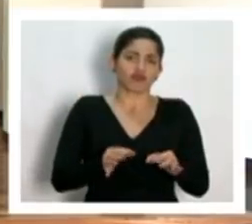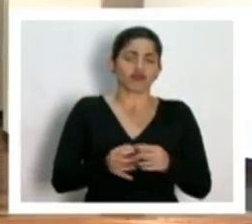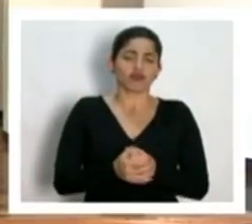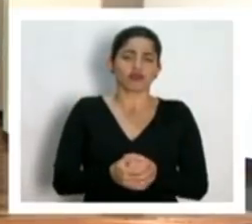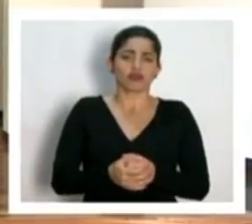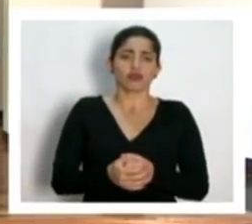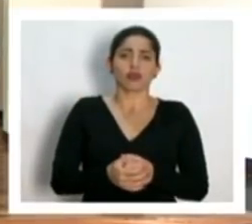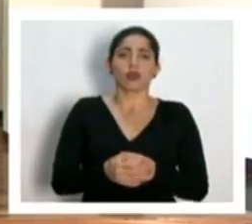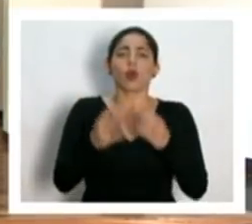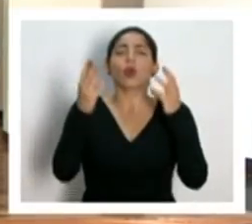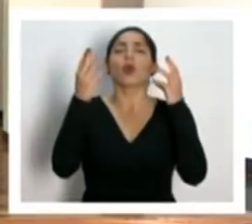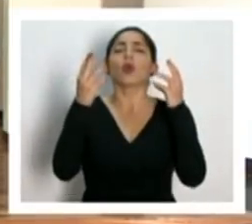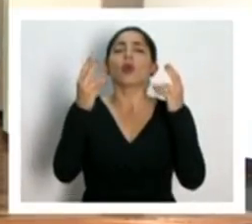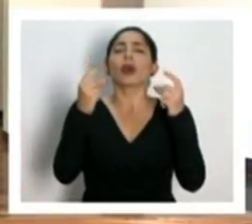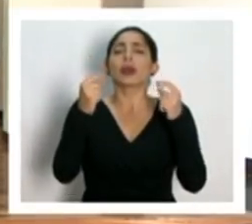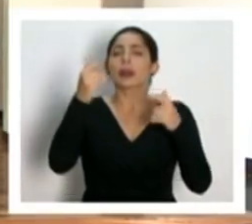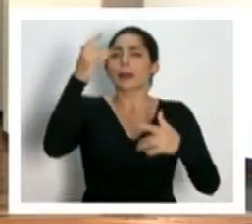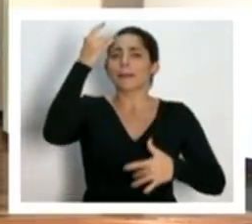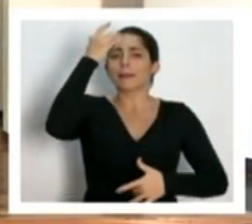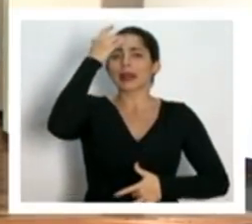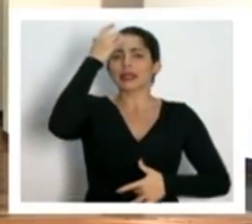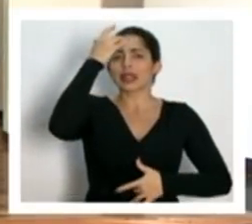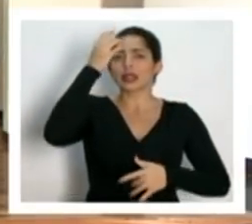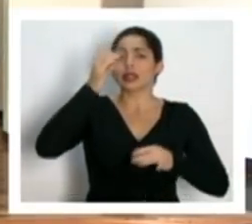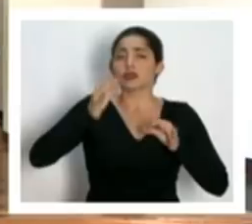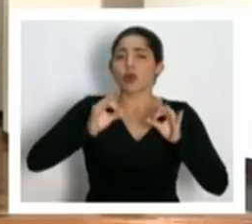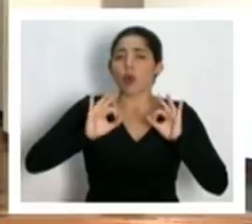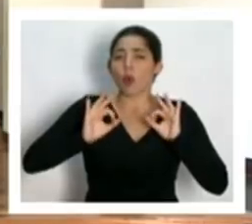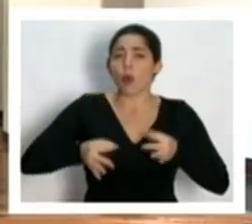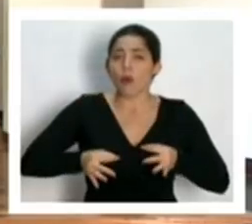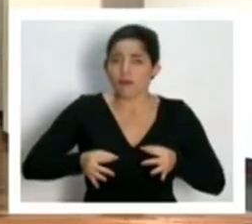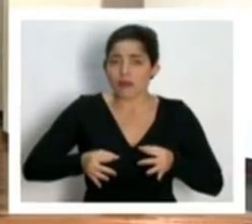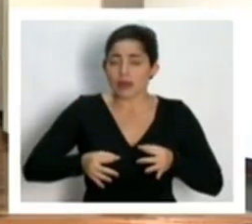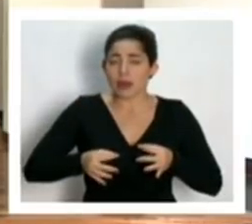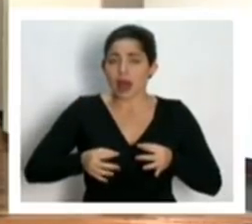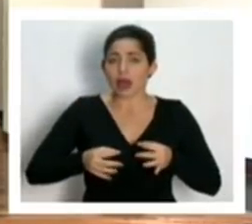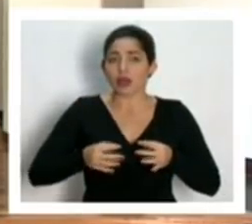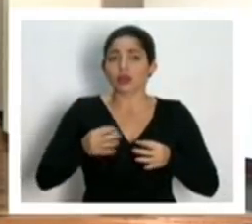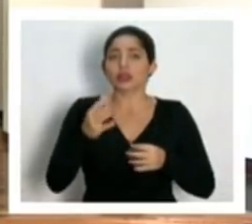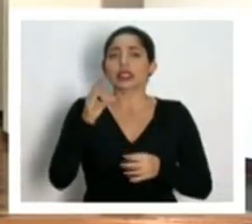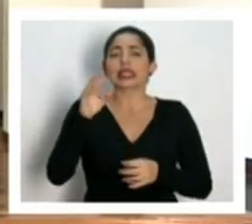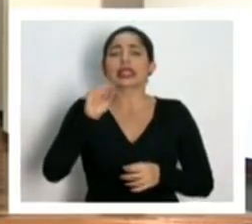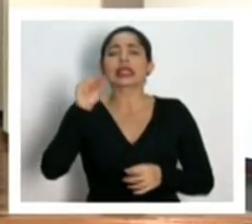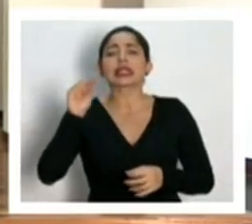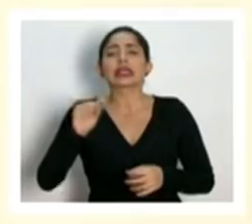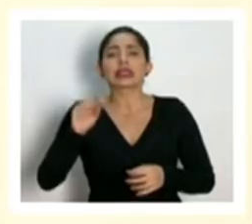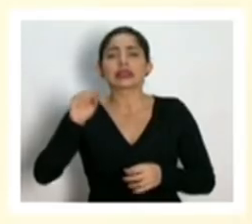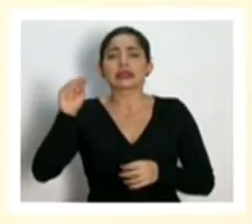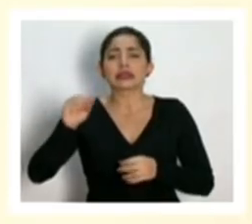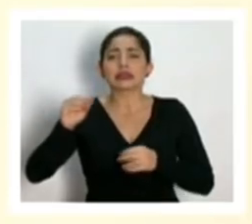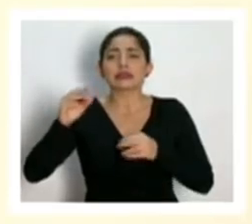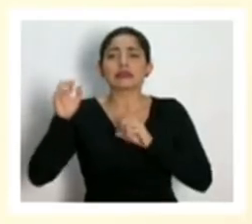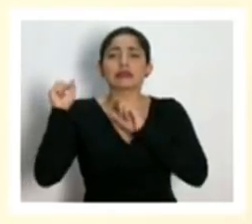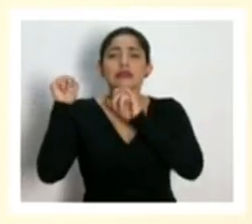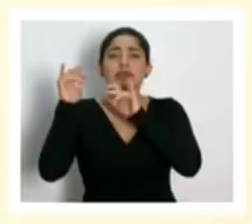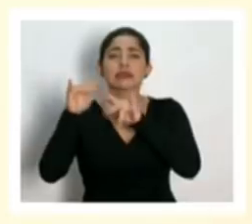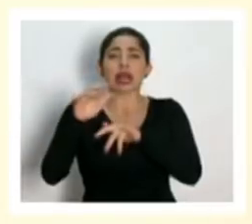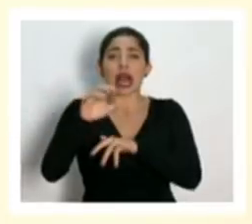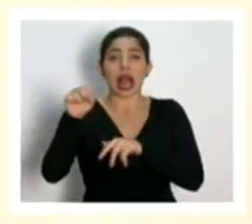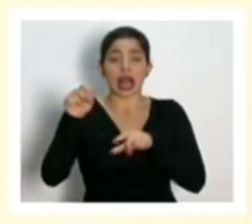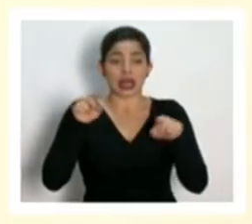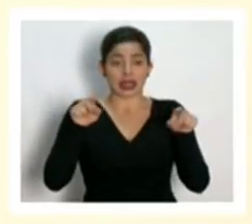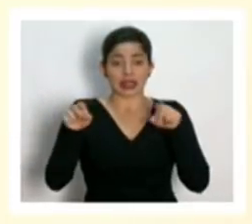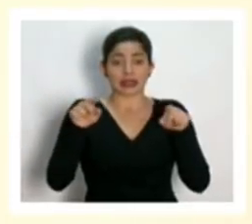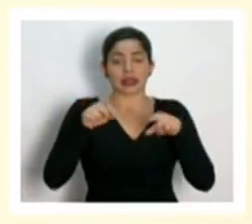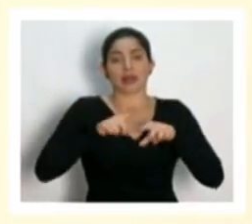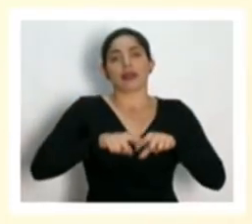definitivamente cuántos pacientes se confirman y en qué tasas llegan a la caja, va a depender de